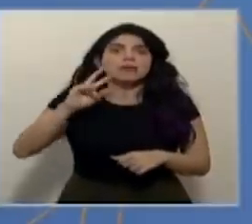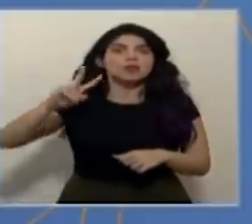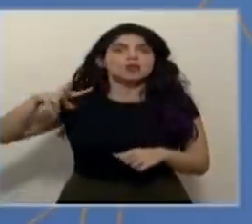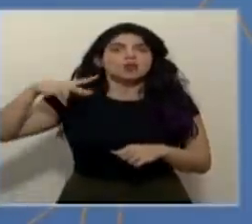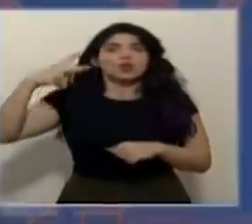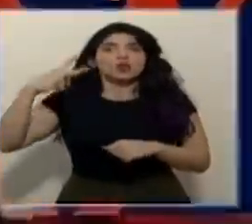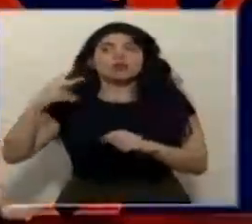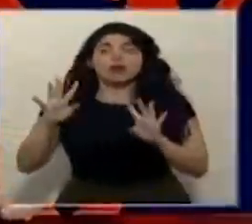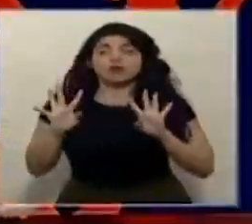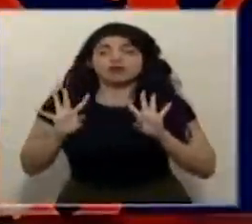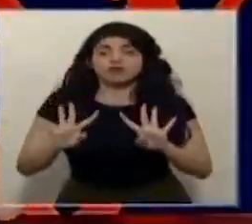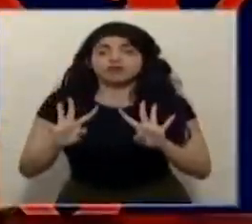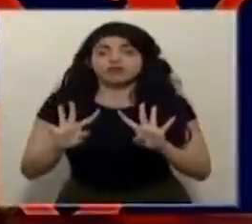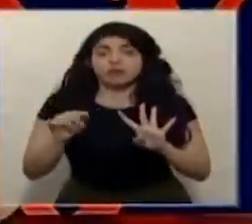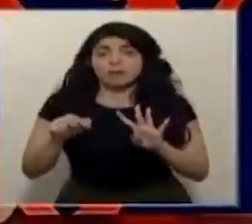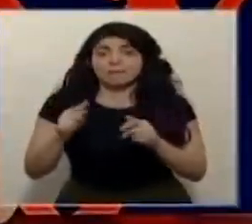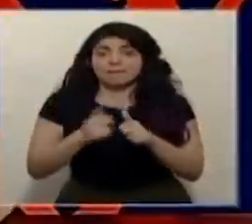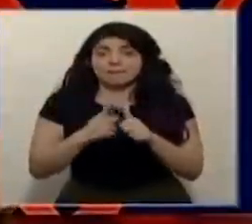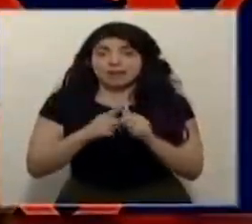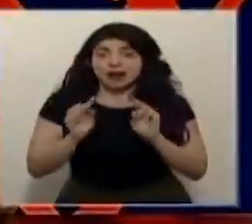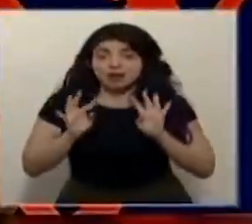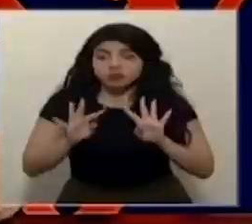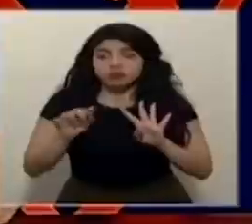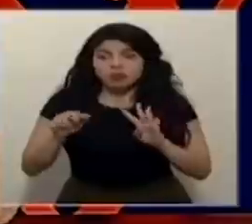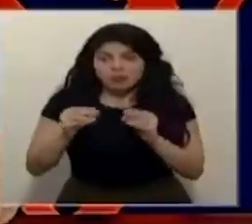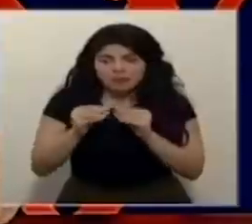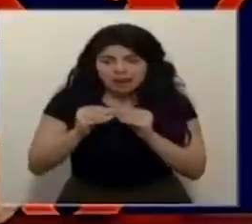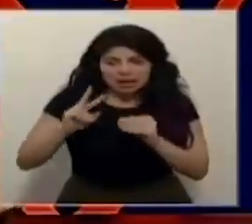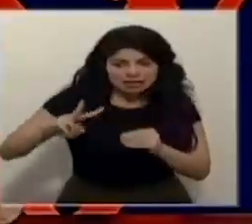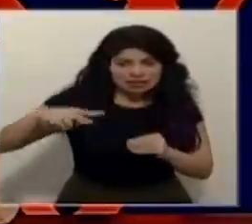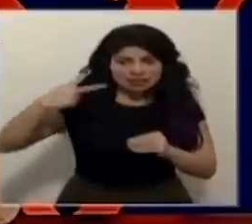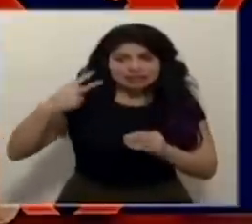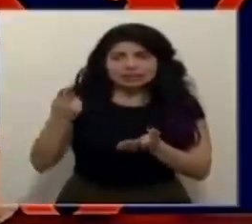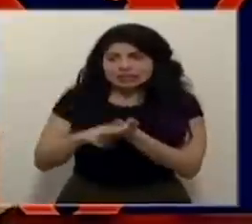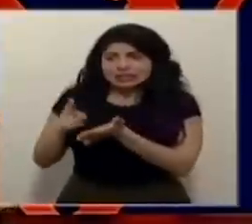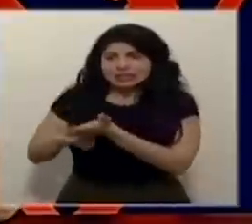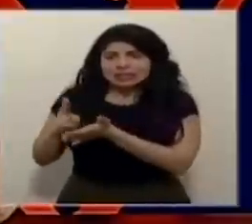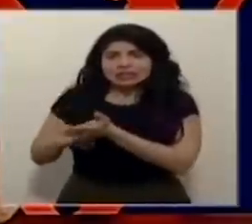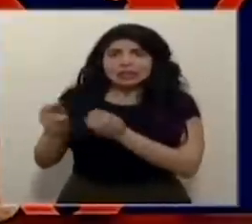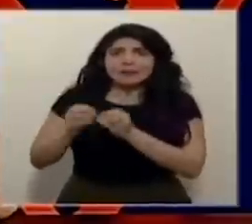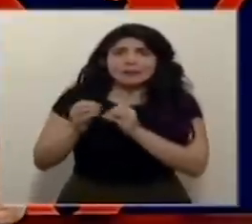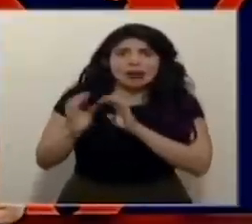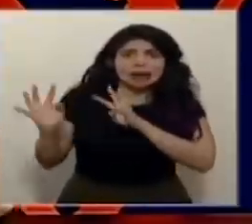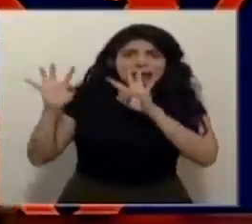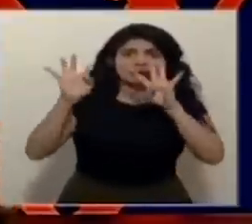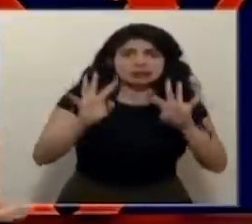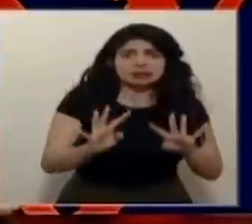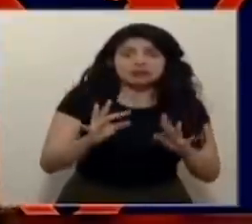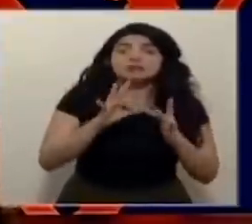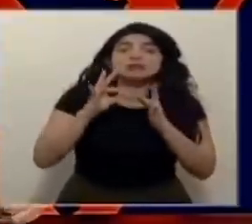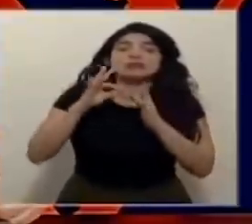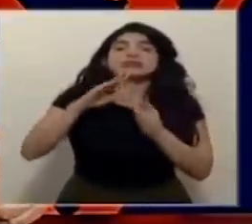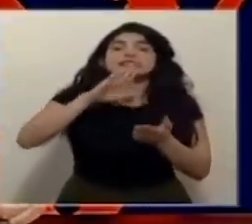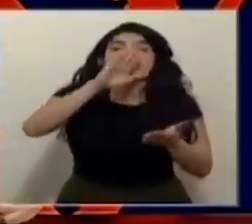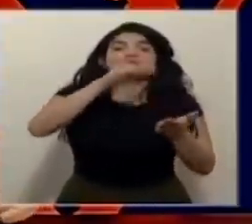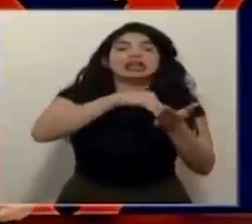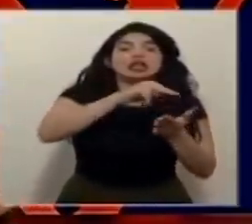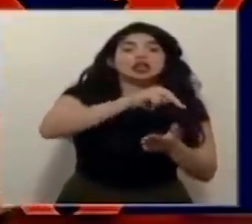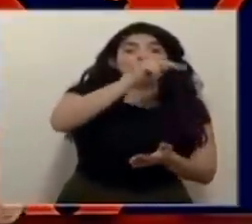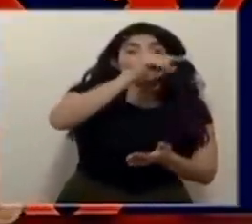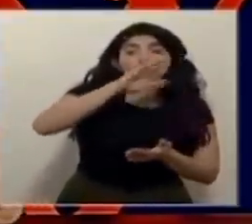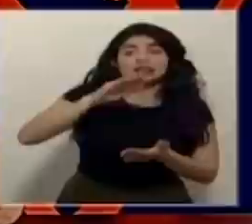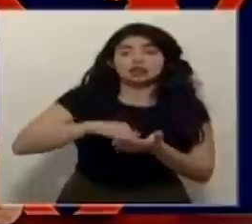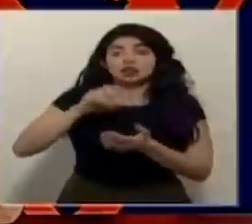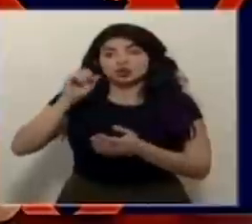primer nivel de atención. De hecho, tenemos más personal contratado en las áreas de salud, sobre todo en la Central Norte y en la Central Sur.